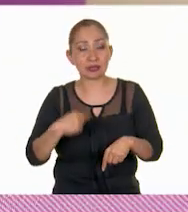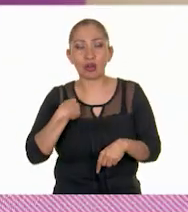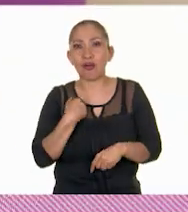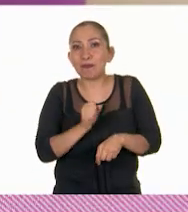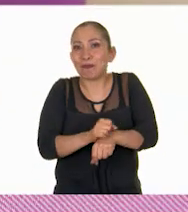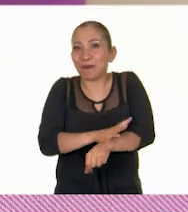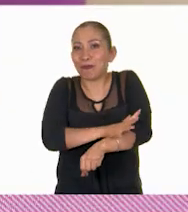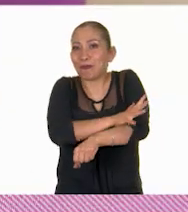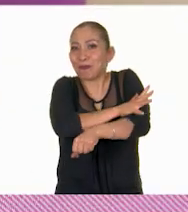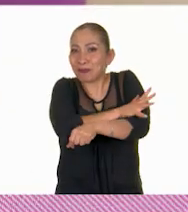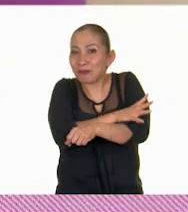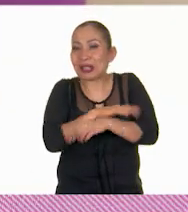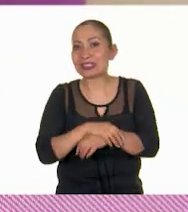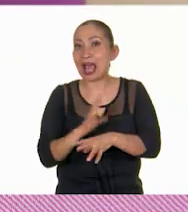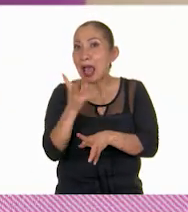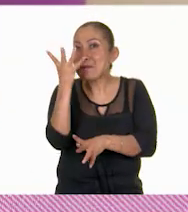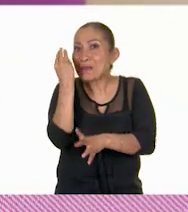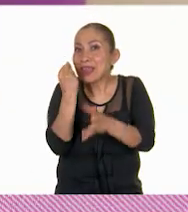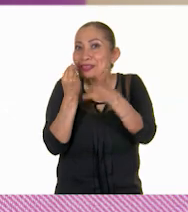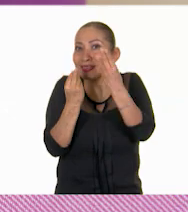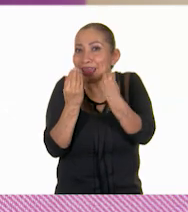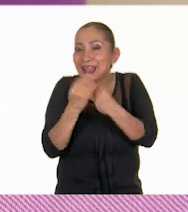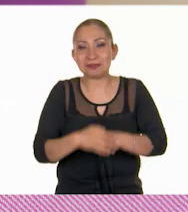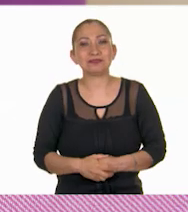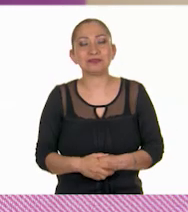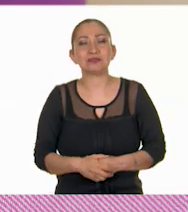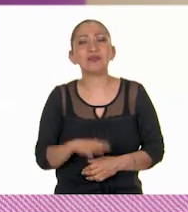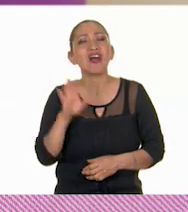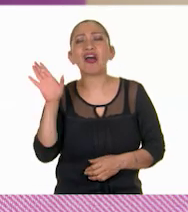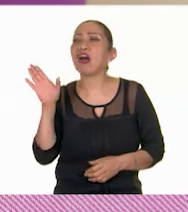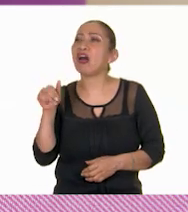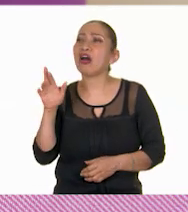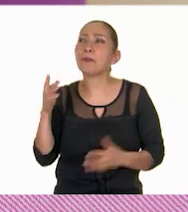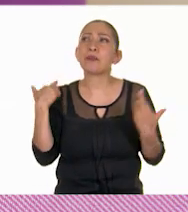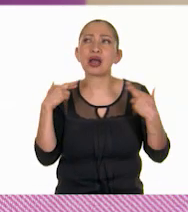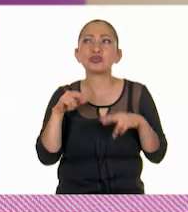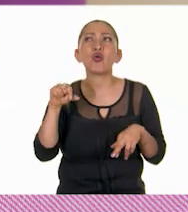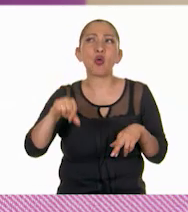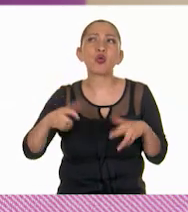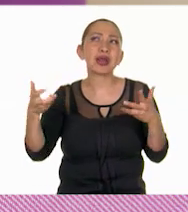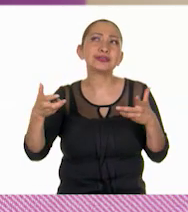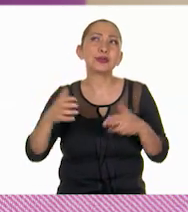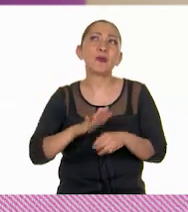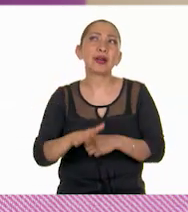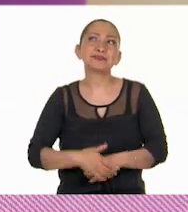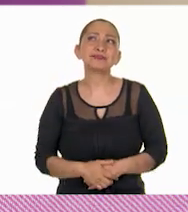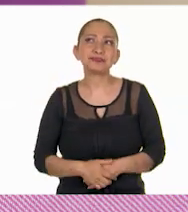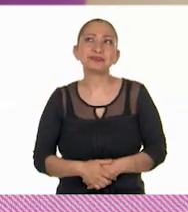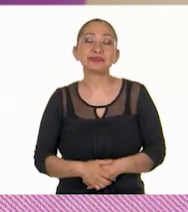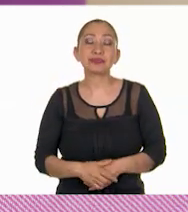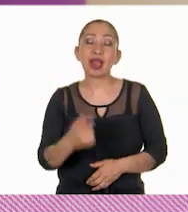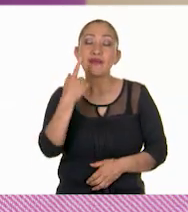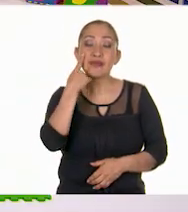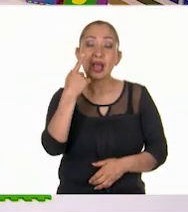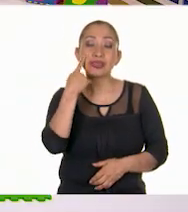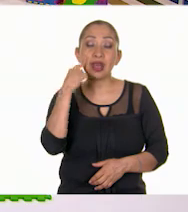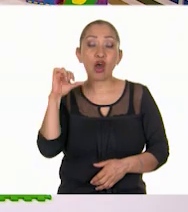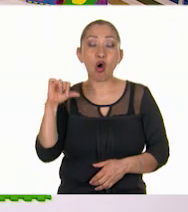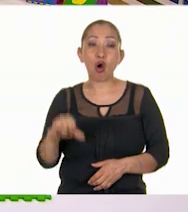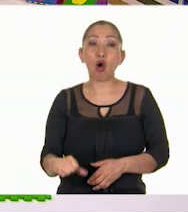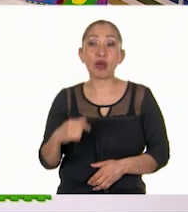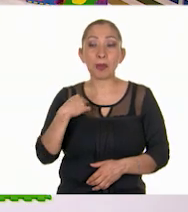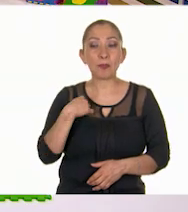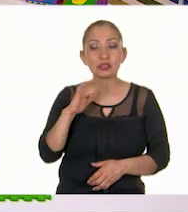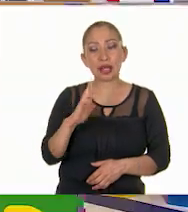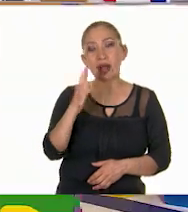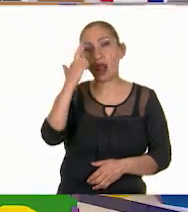muy emocionada de seguir aprendiendo. Maestra, ¿qué vamos a hacer el día de hoy? Mira, Tina, el día de hoy vamos